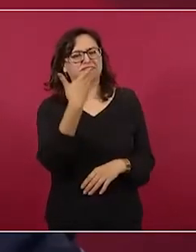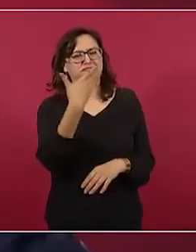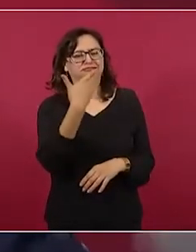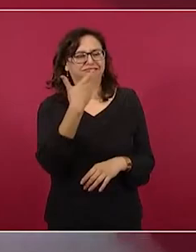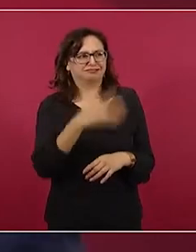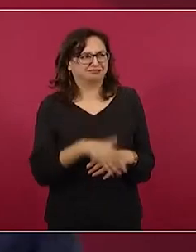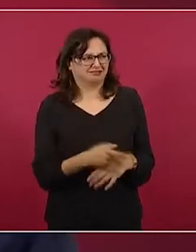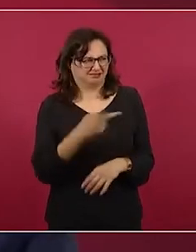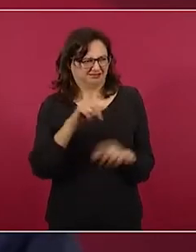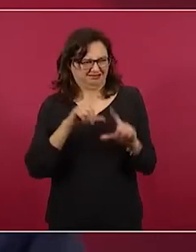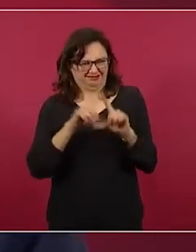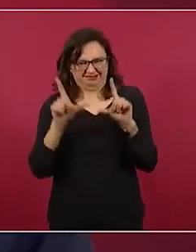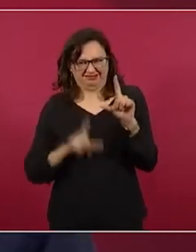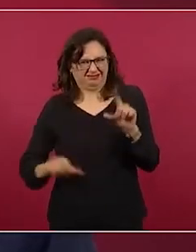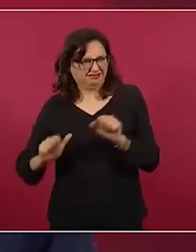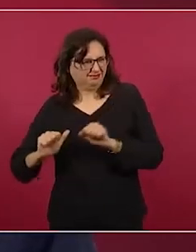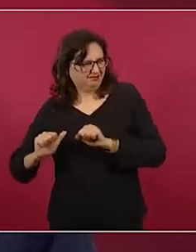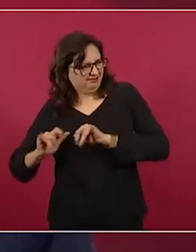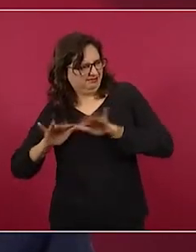va a hablar de una invasión?